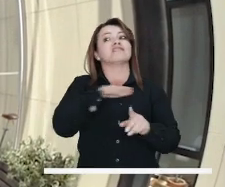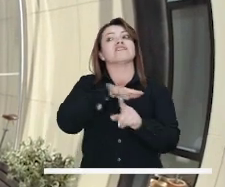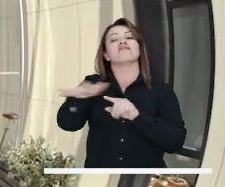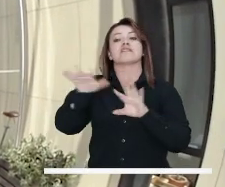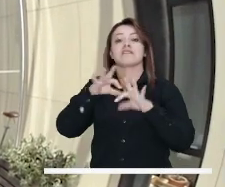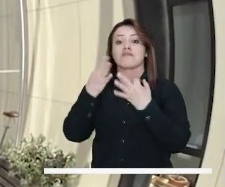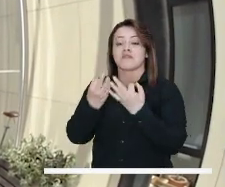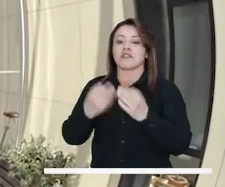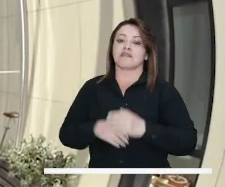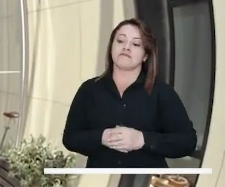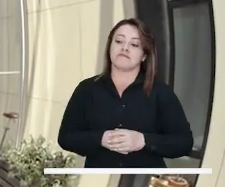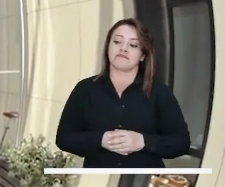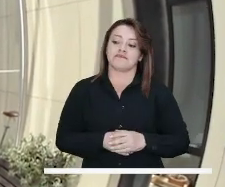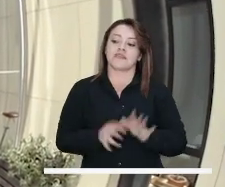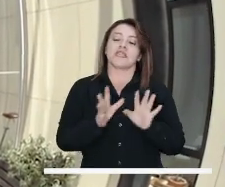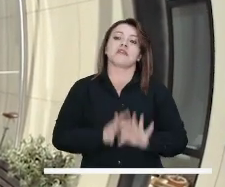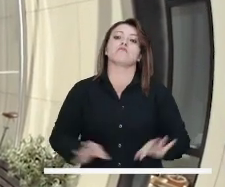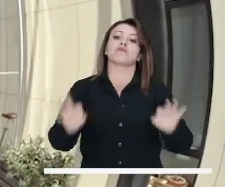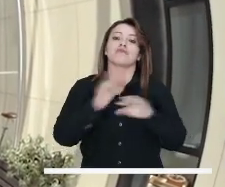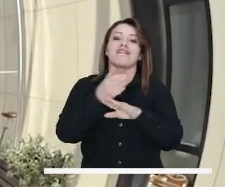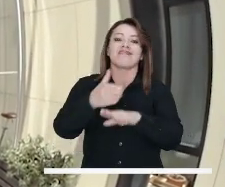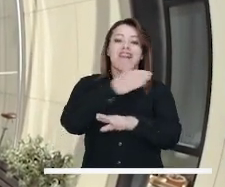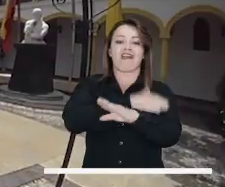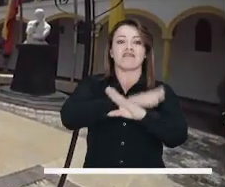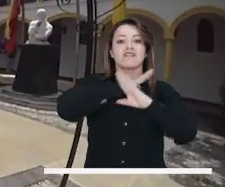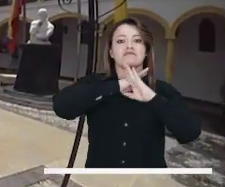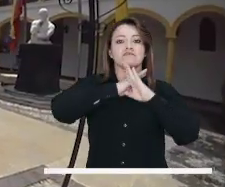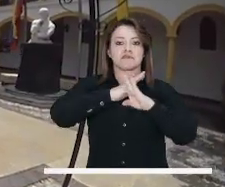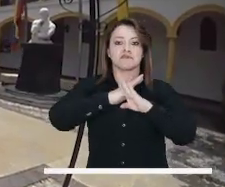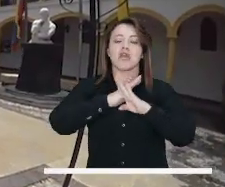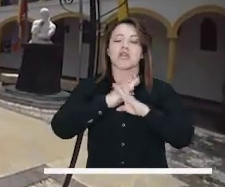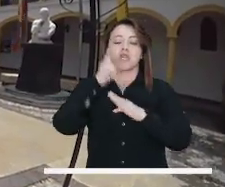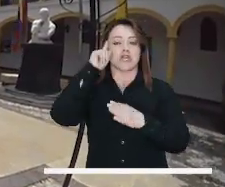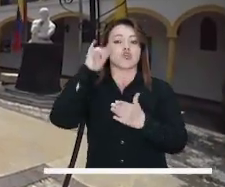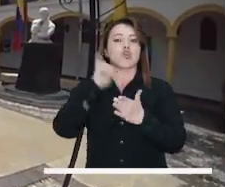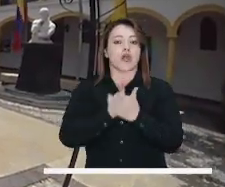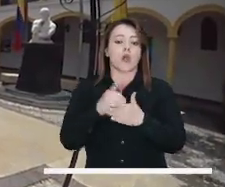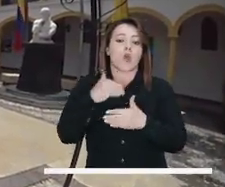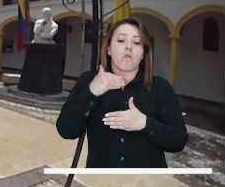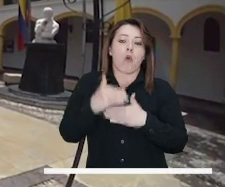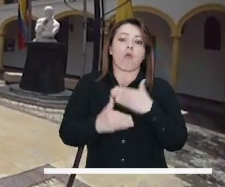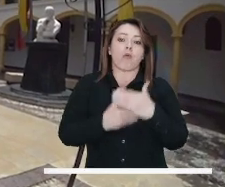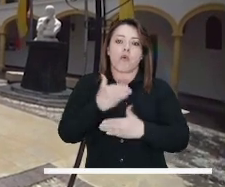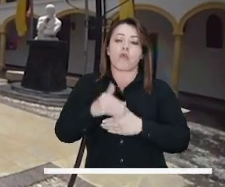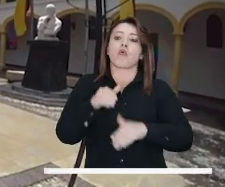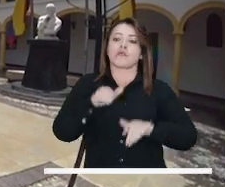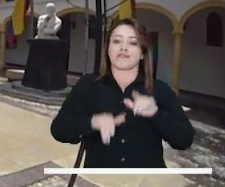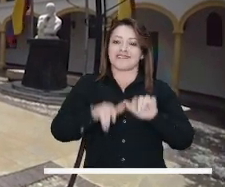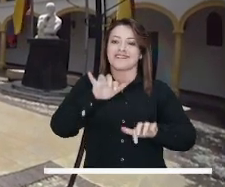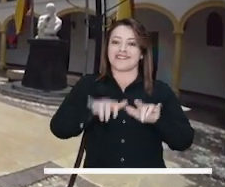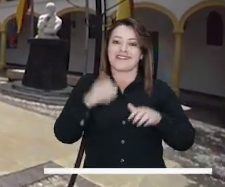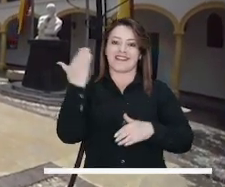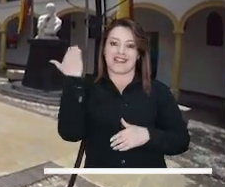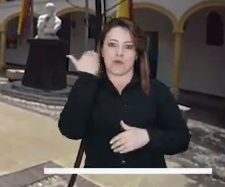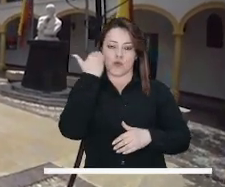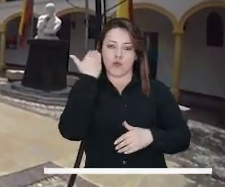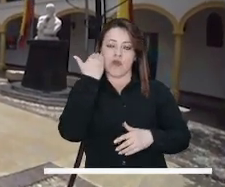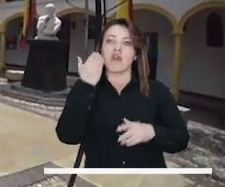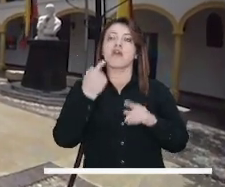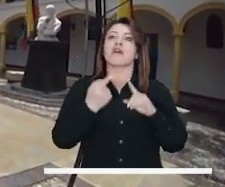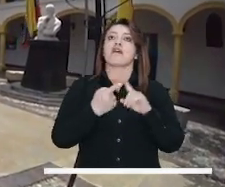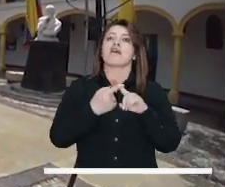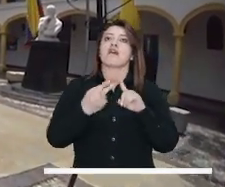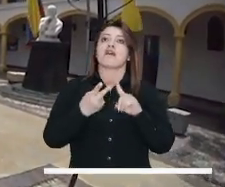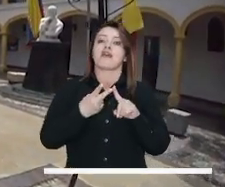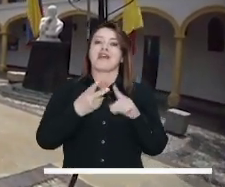revictimizada, ni ella ni su familia. Se trata de que haya prevención. Yo creo que en eso se ha avanzado.